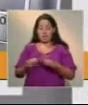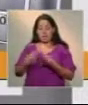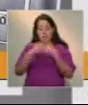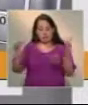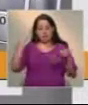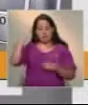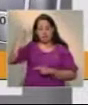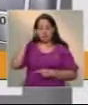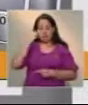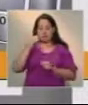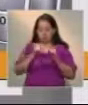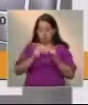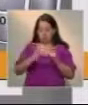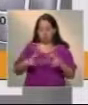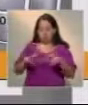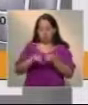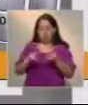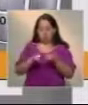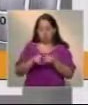libre, y seguiremos siendo plural y libre. Gracias.